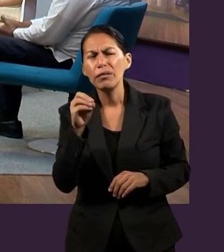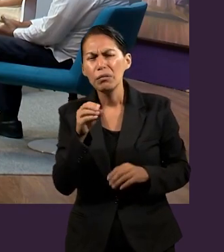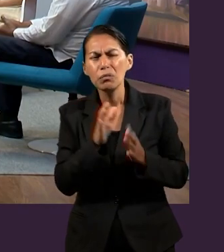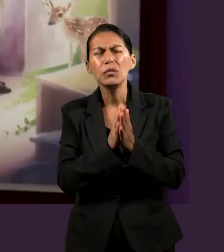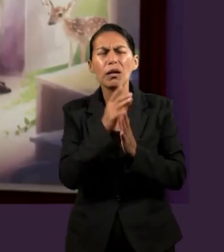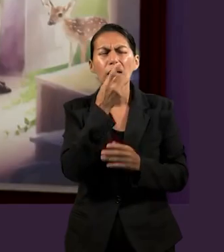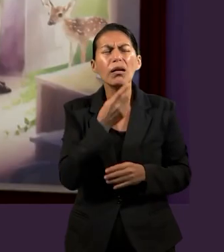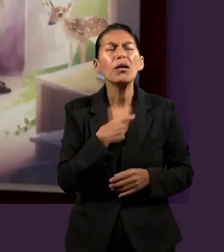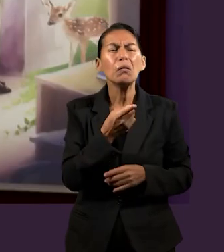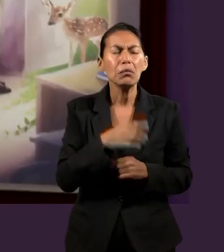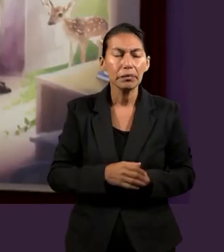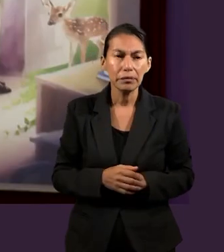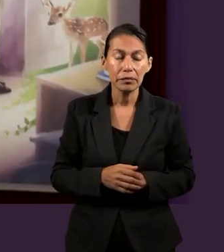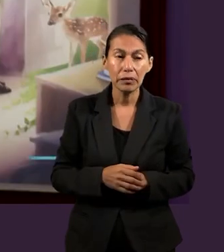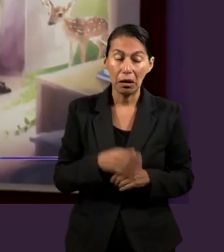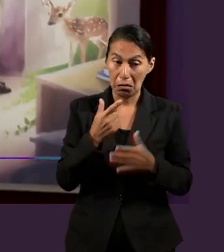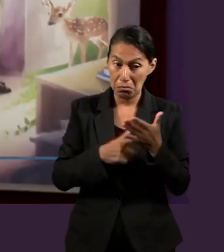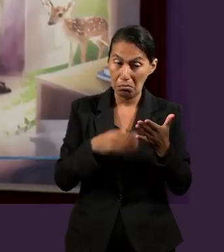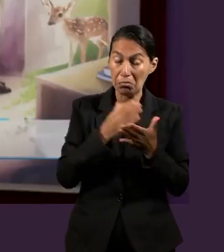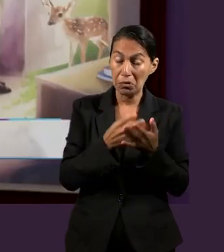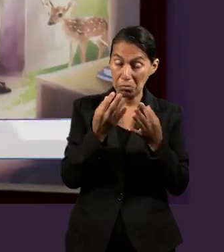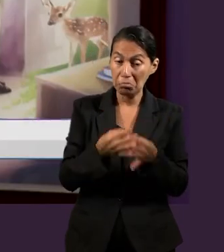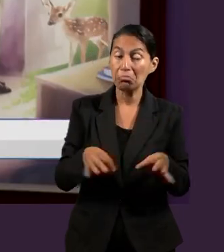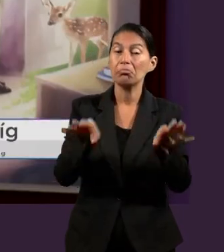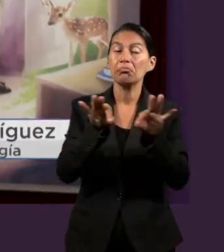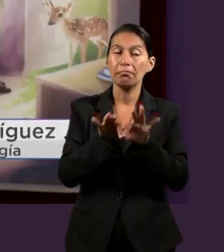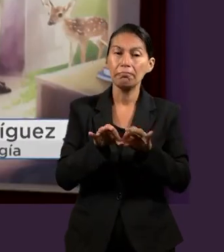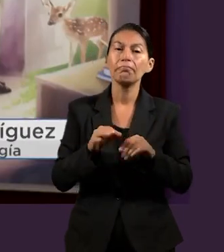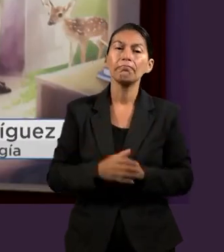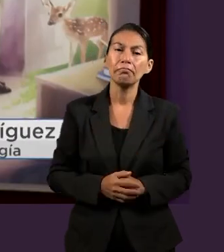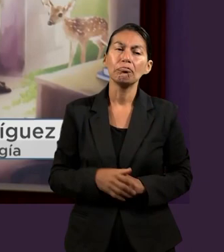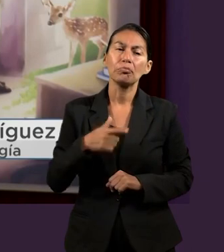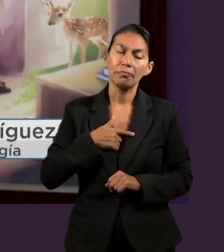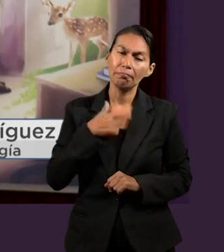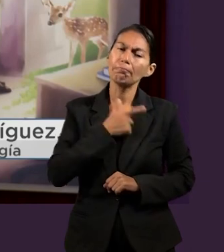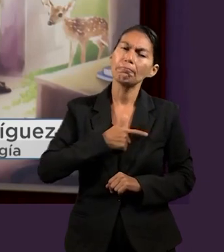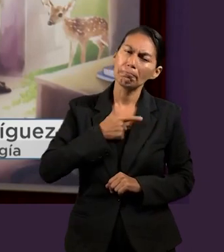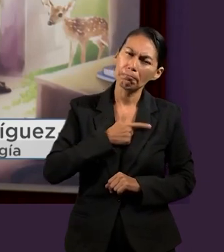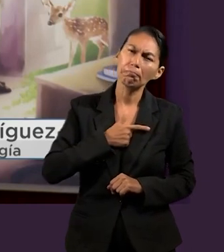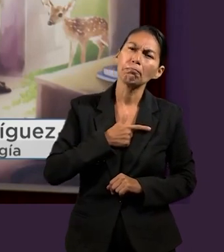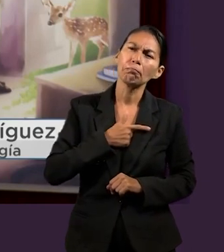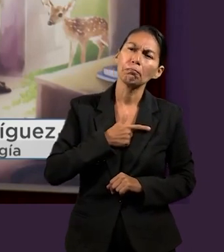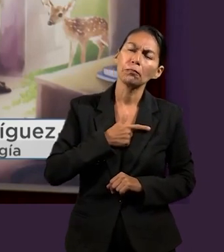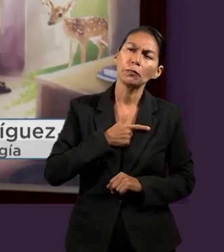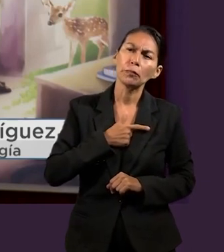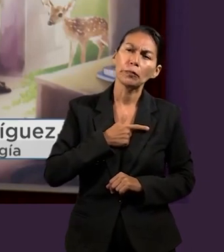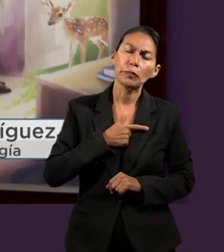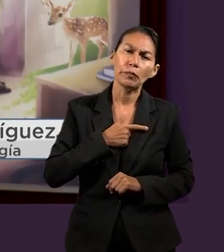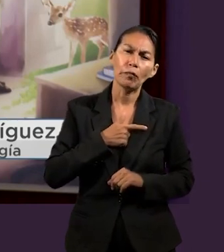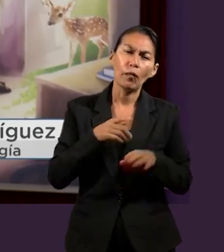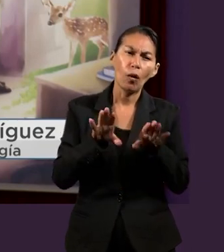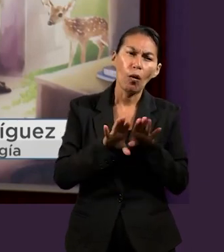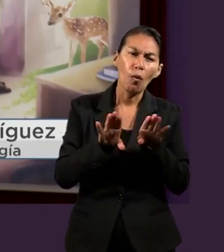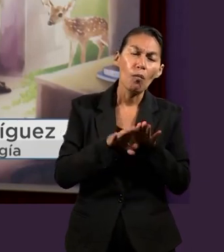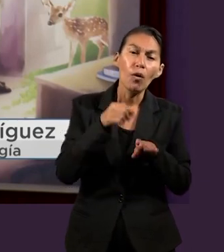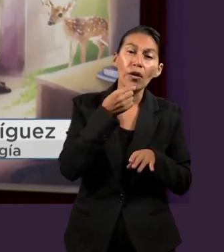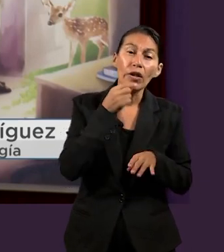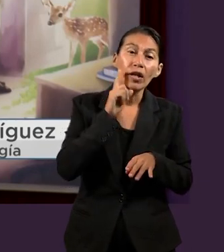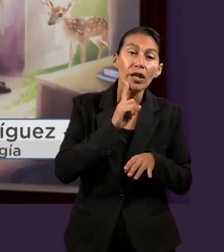Muy importante la lección de esta semana que estamos estudiando, pero en especial a mí me gustó